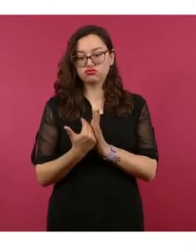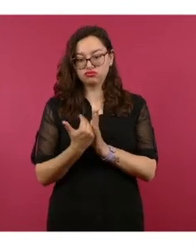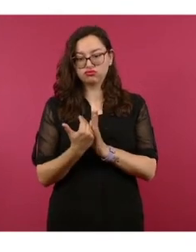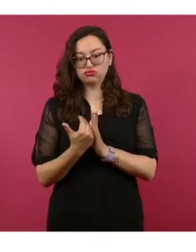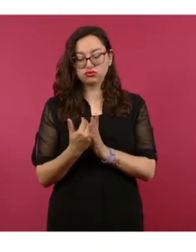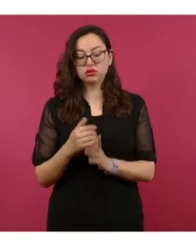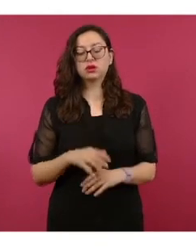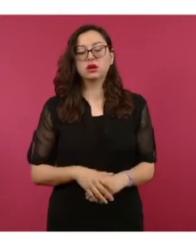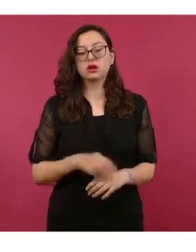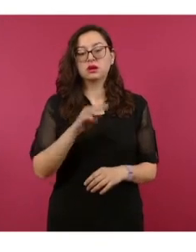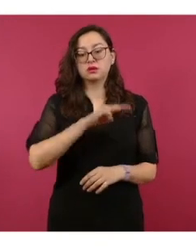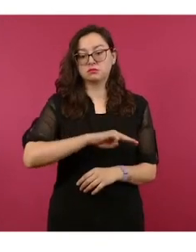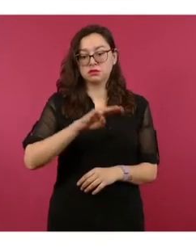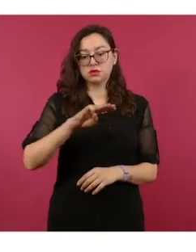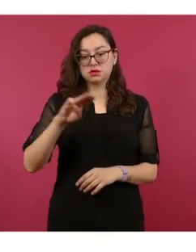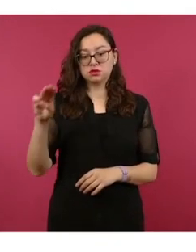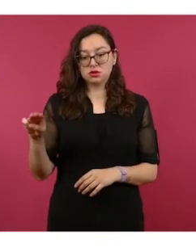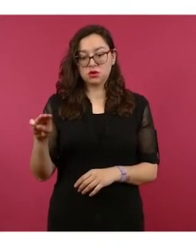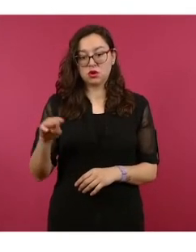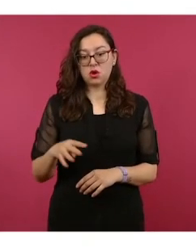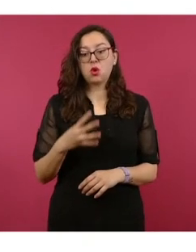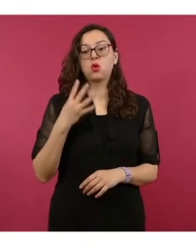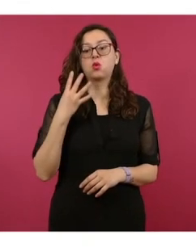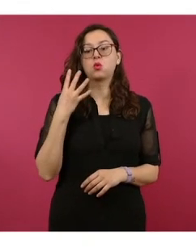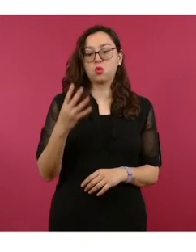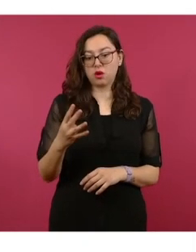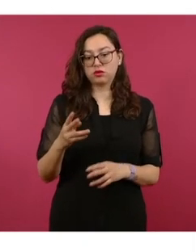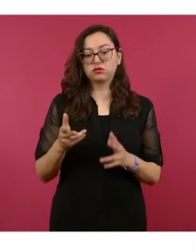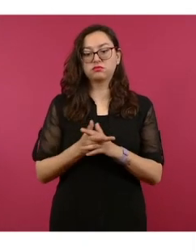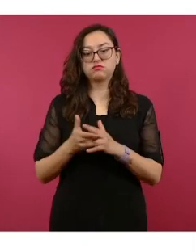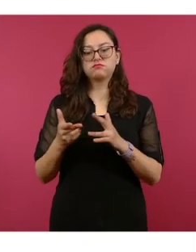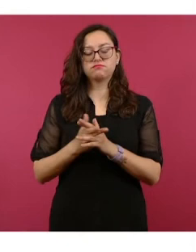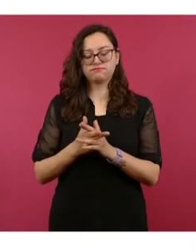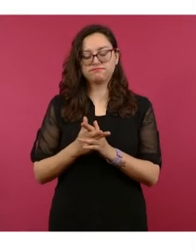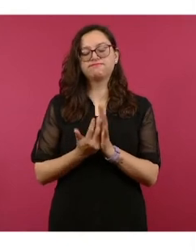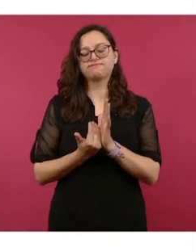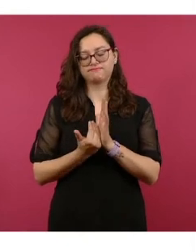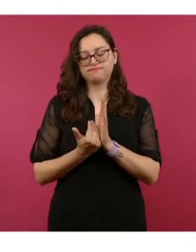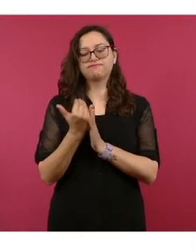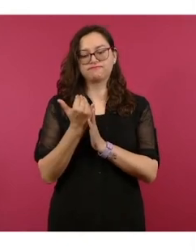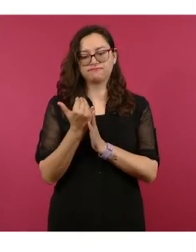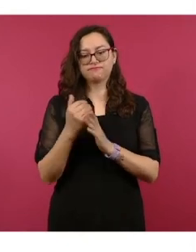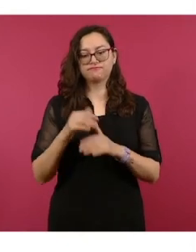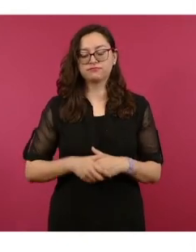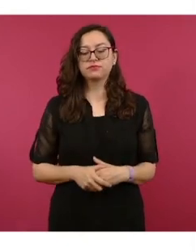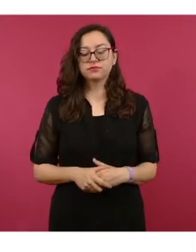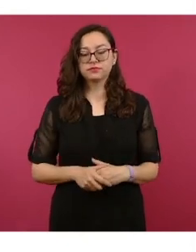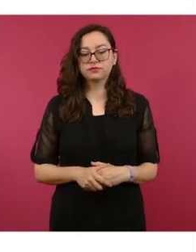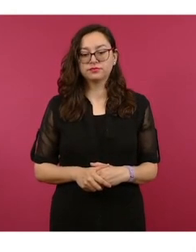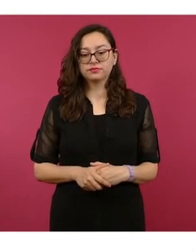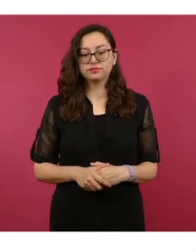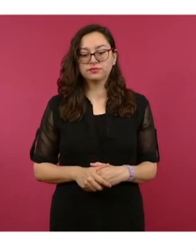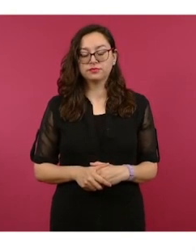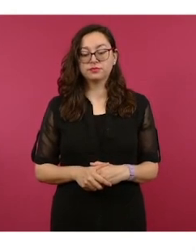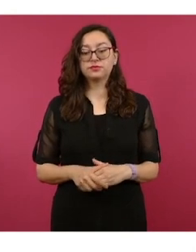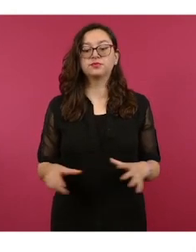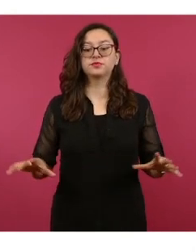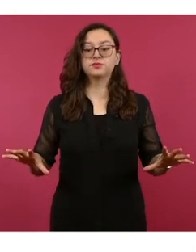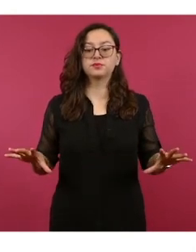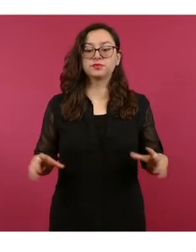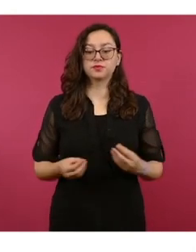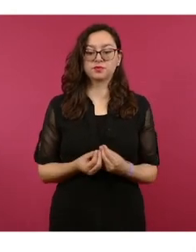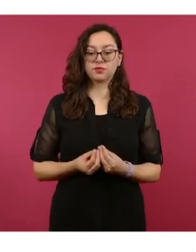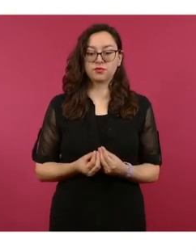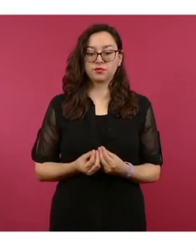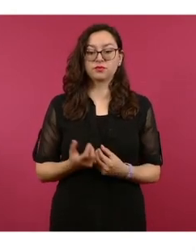Michoacán, cuatro homicidios más que en febrero. Adelante. En total, en